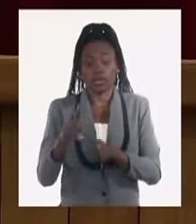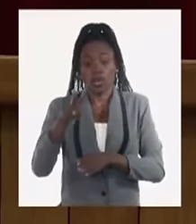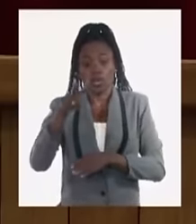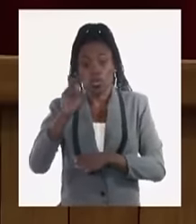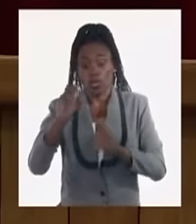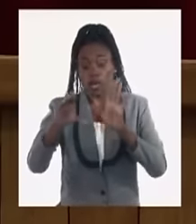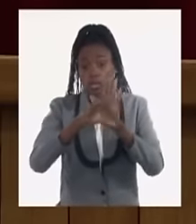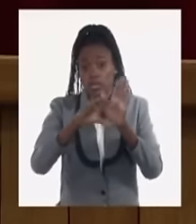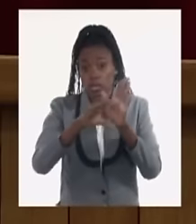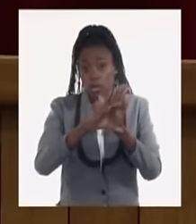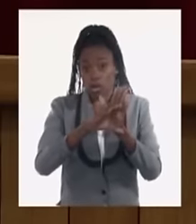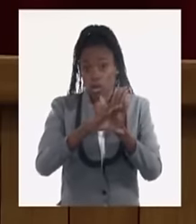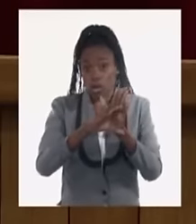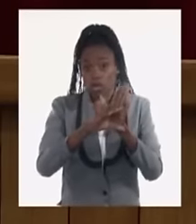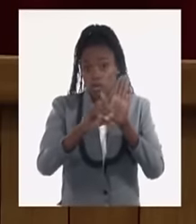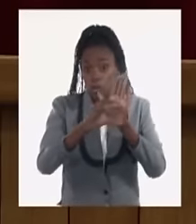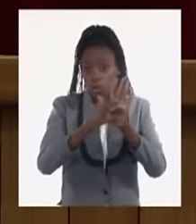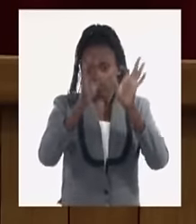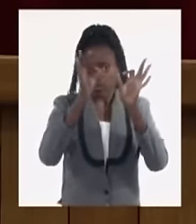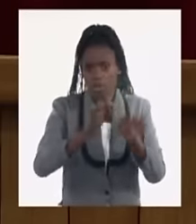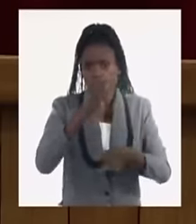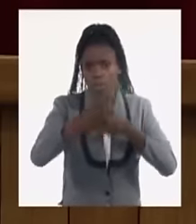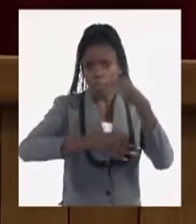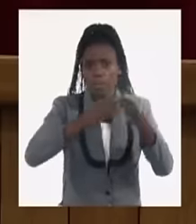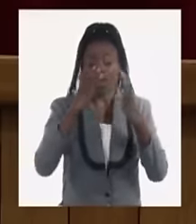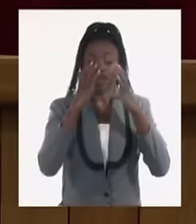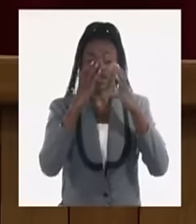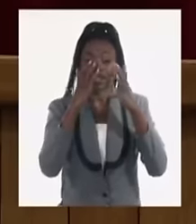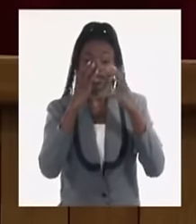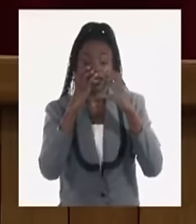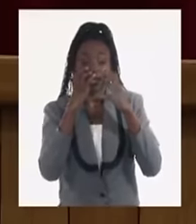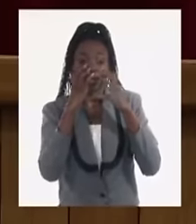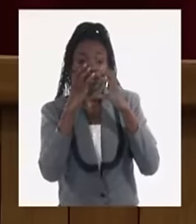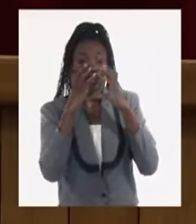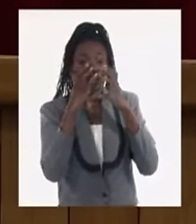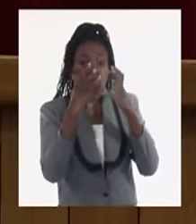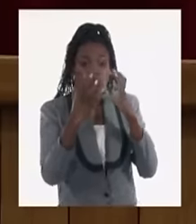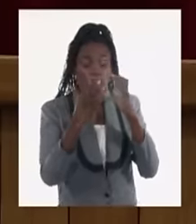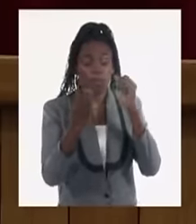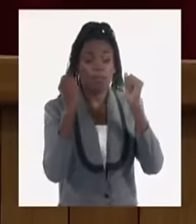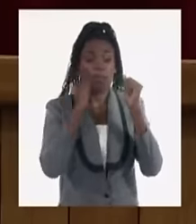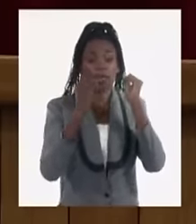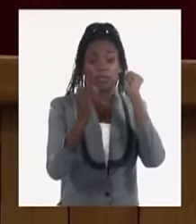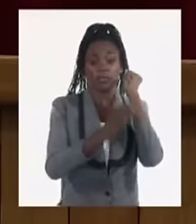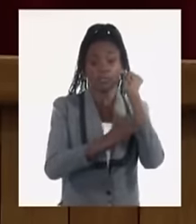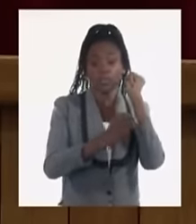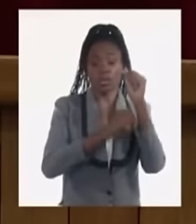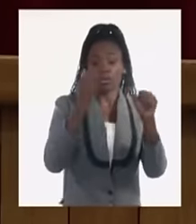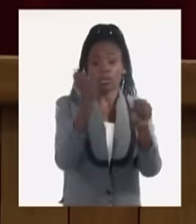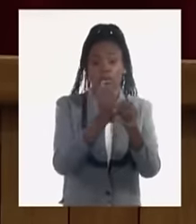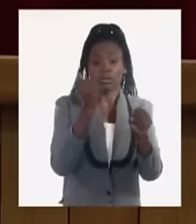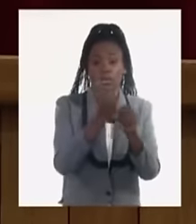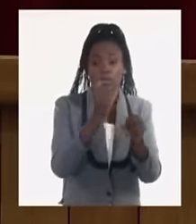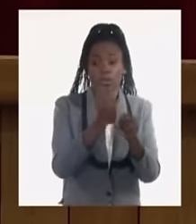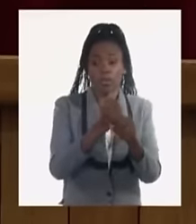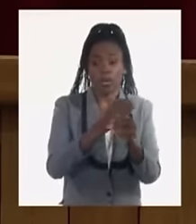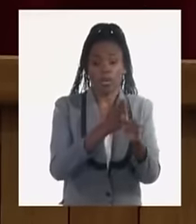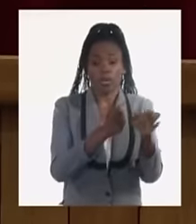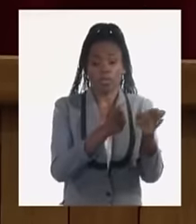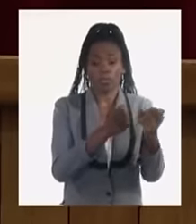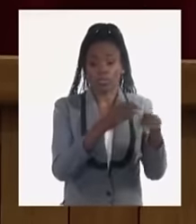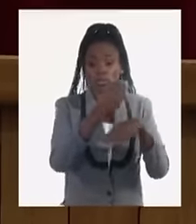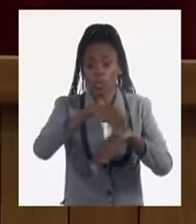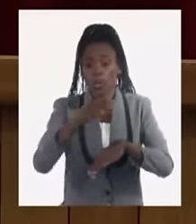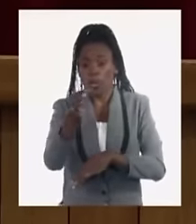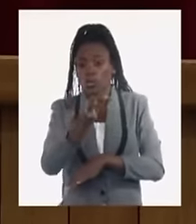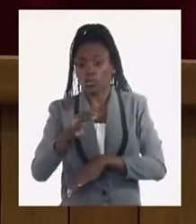constitución que deja claro la importancia de fortalecer el trabajo de los territorios, en especial de los